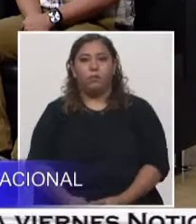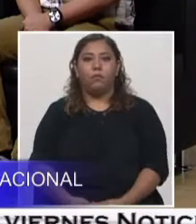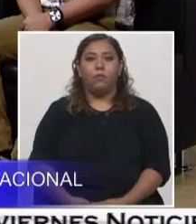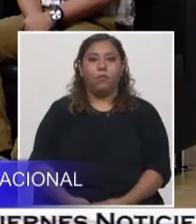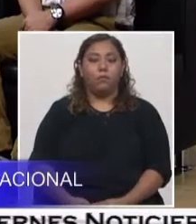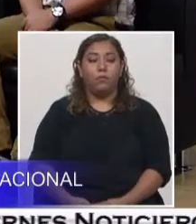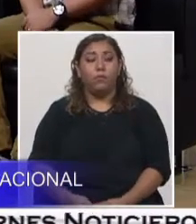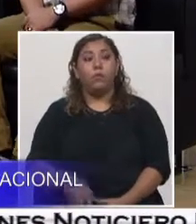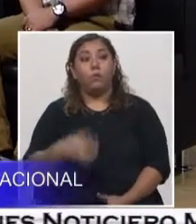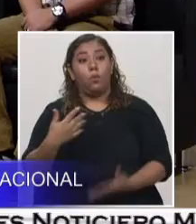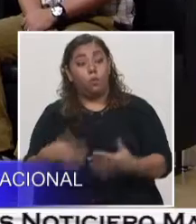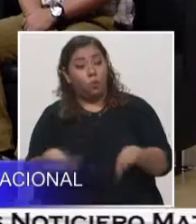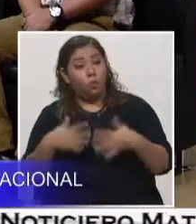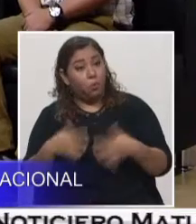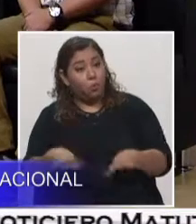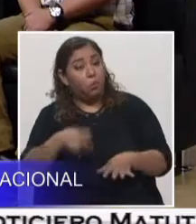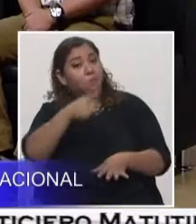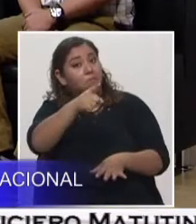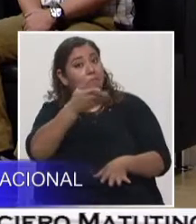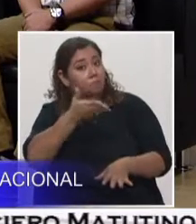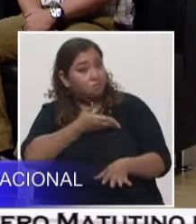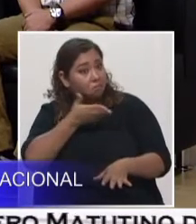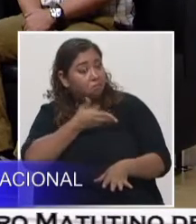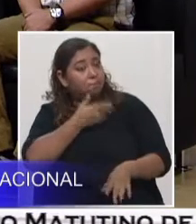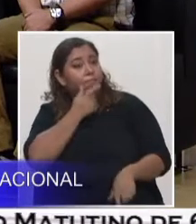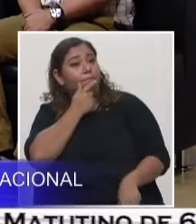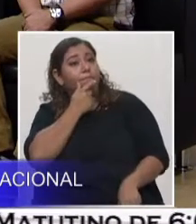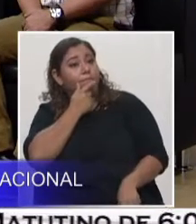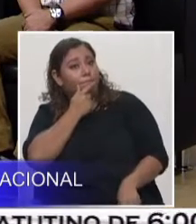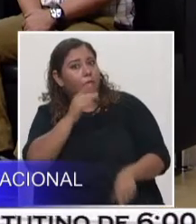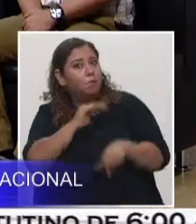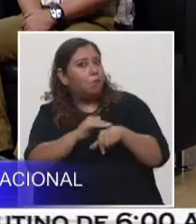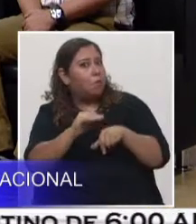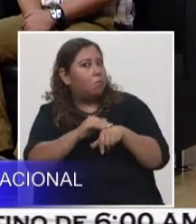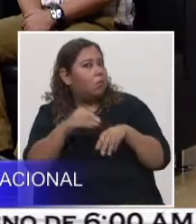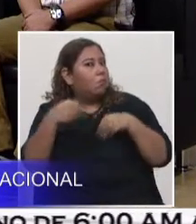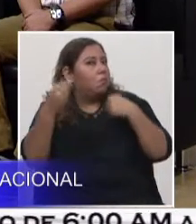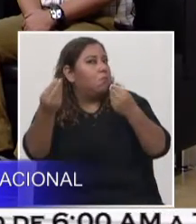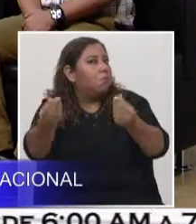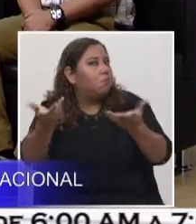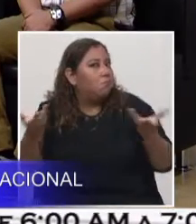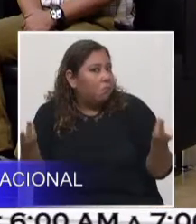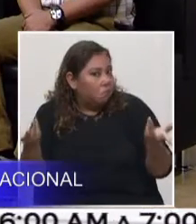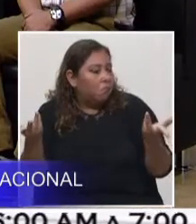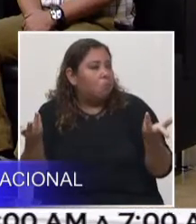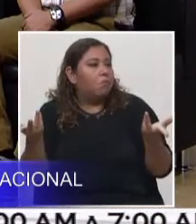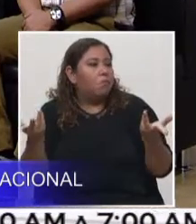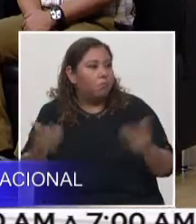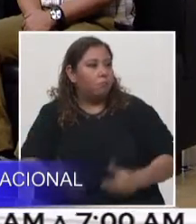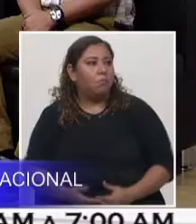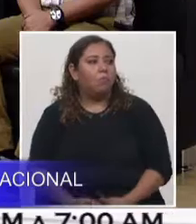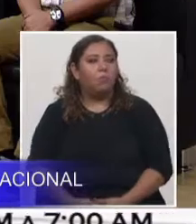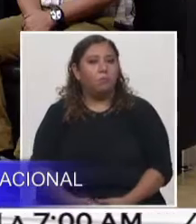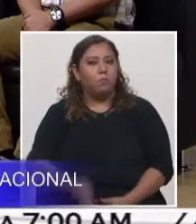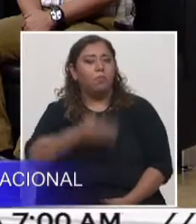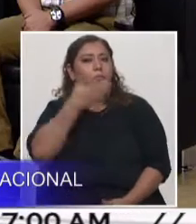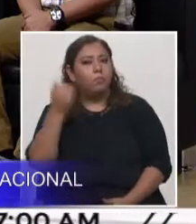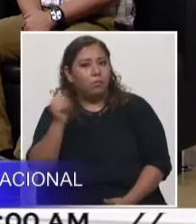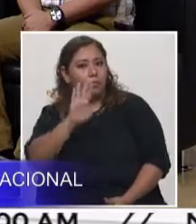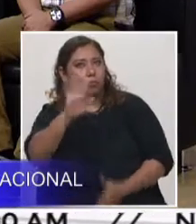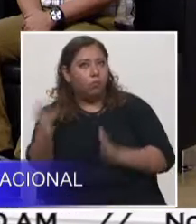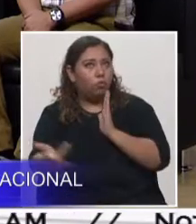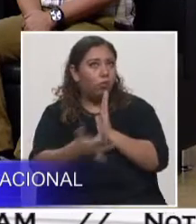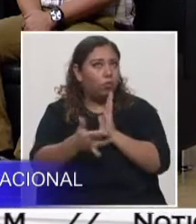ustedes el hecho de otorgar y validar esos permisos. Entonces, ¿quién mejor que ya con esa tecnología, con